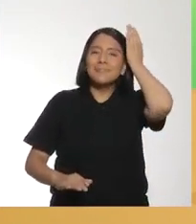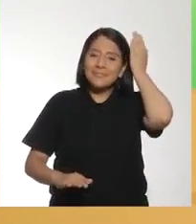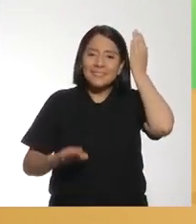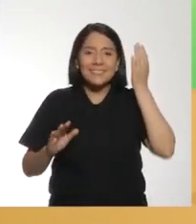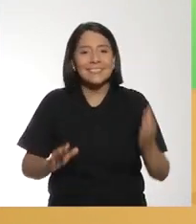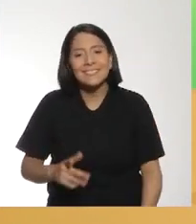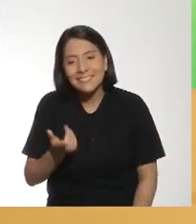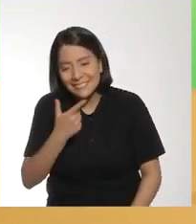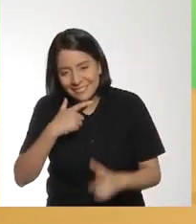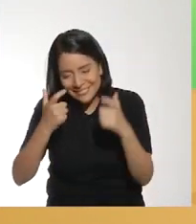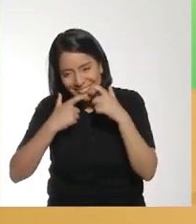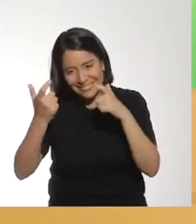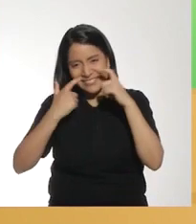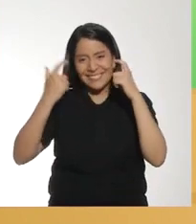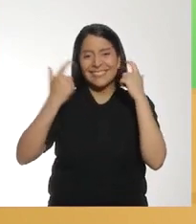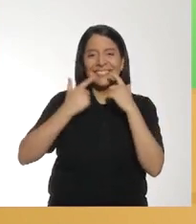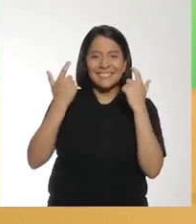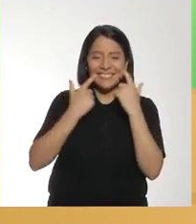¡No!